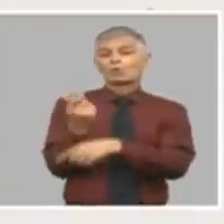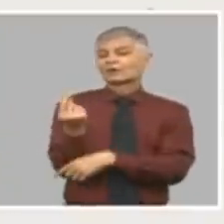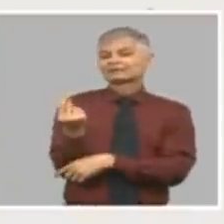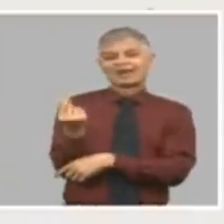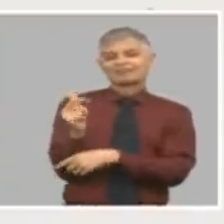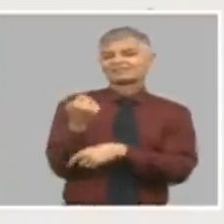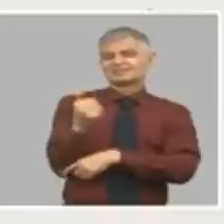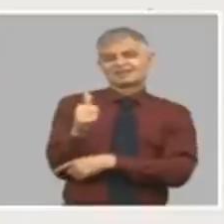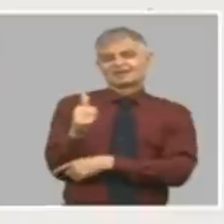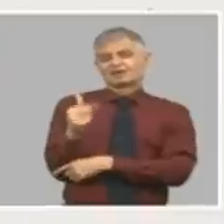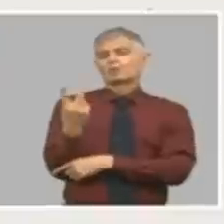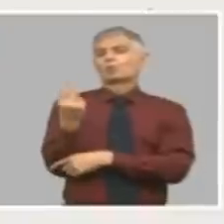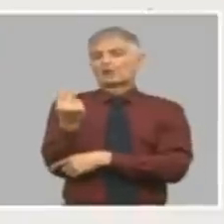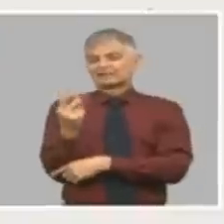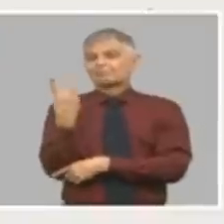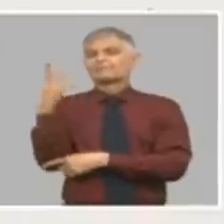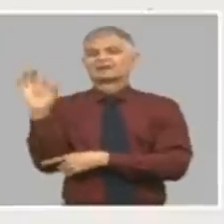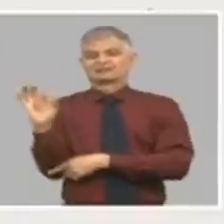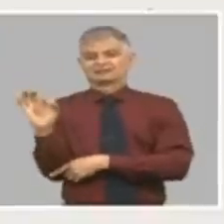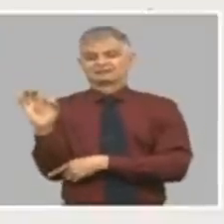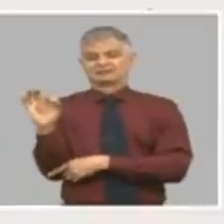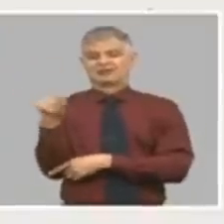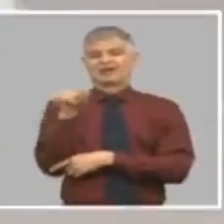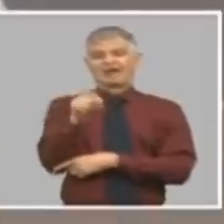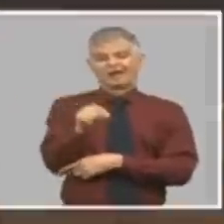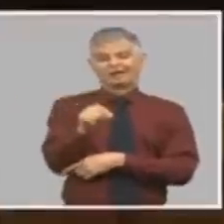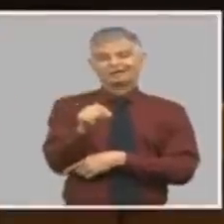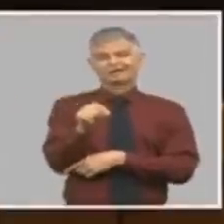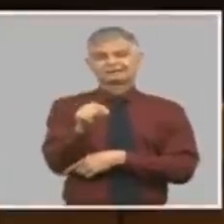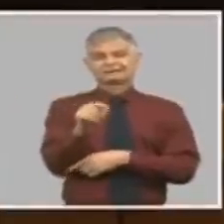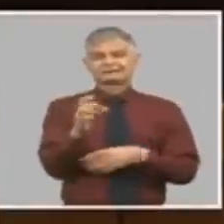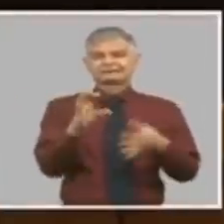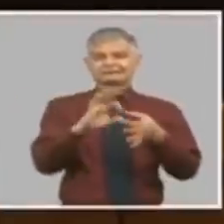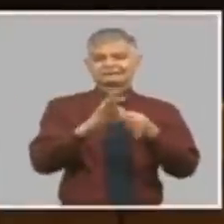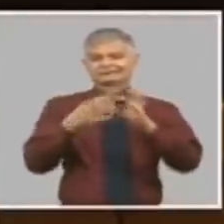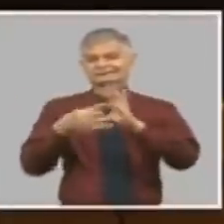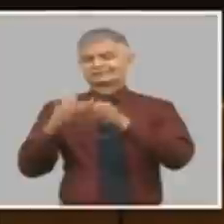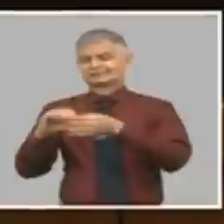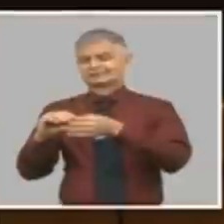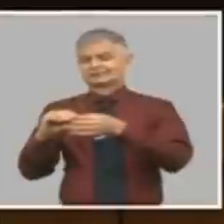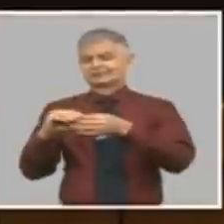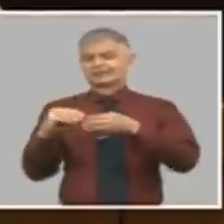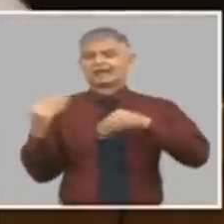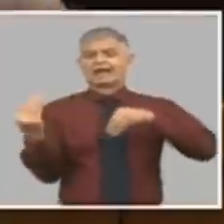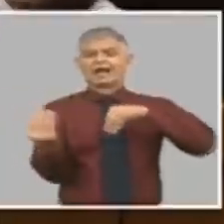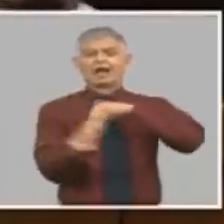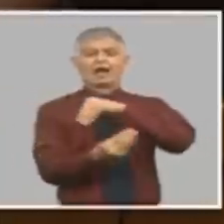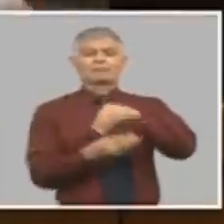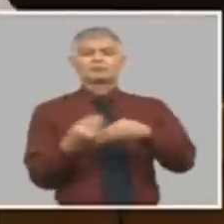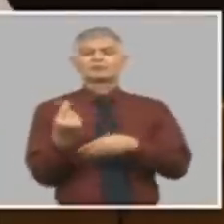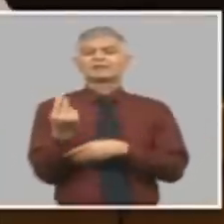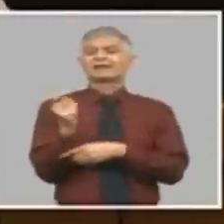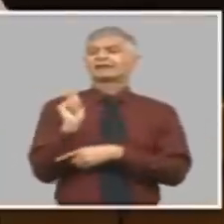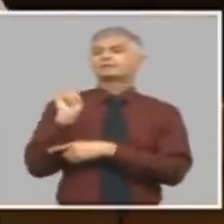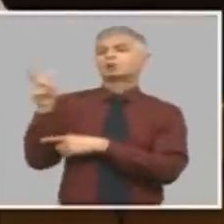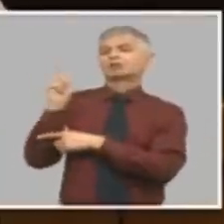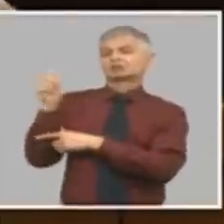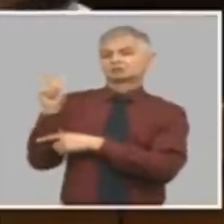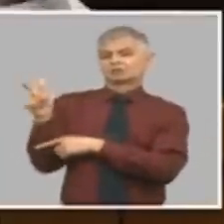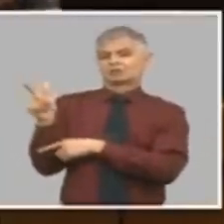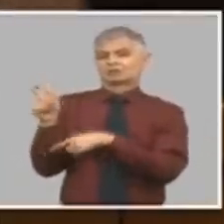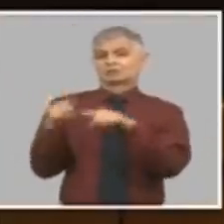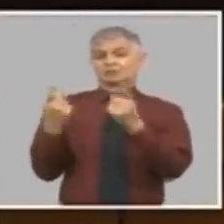ahí donde empieza encadena un proceso de sustitución de importaciones porque hablamos de sustitución de